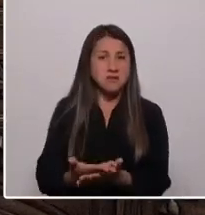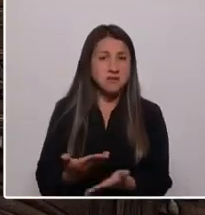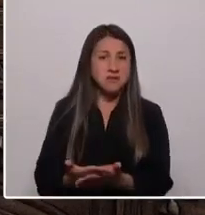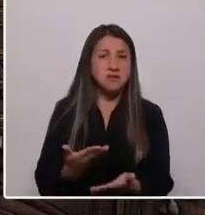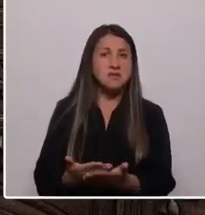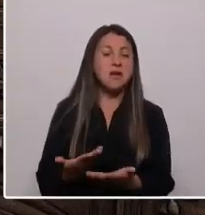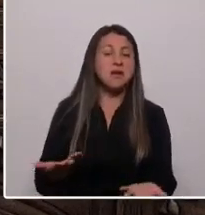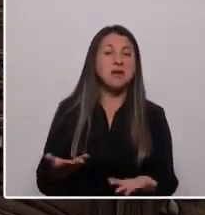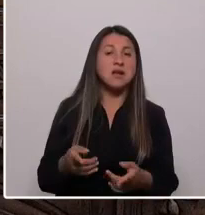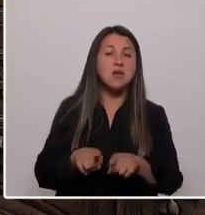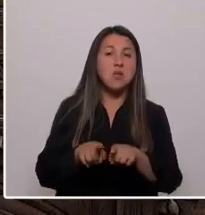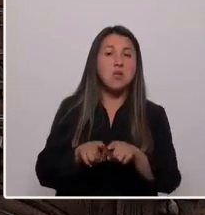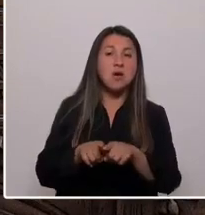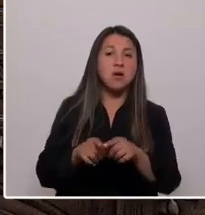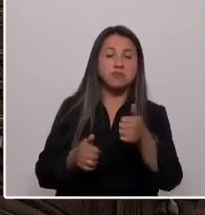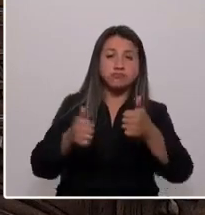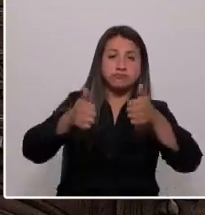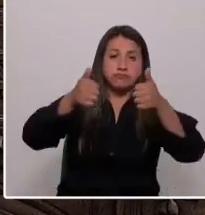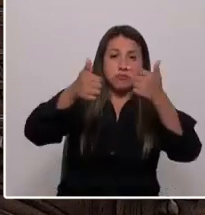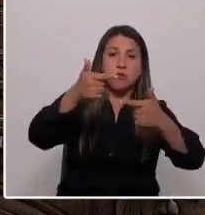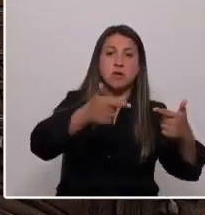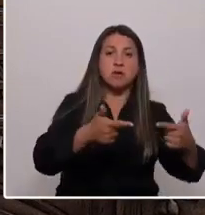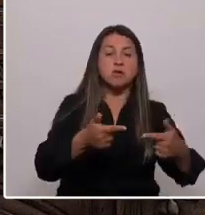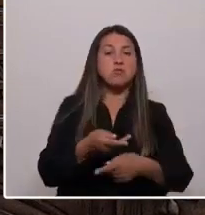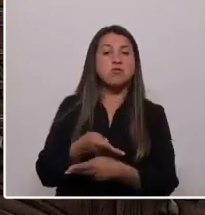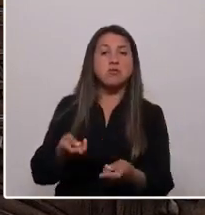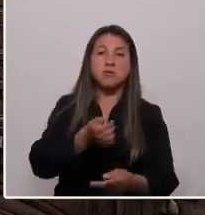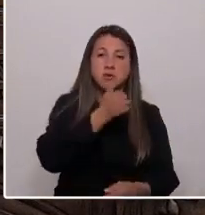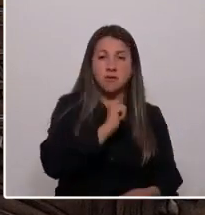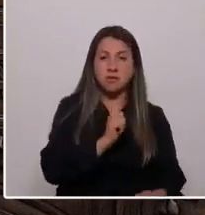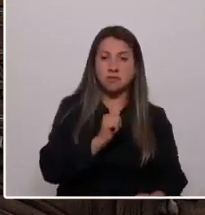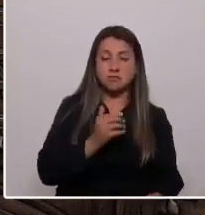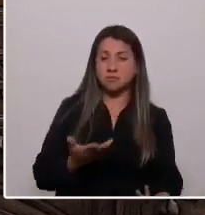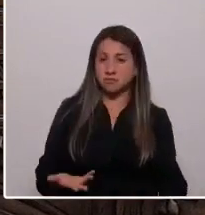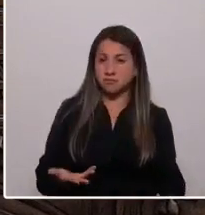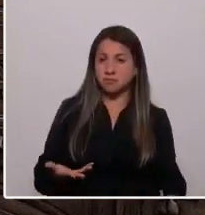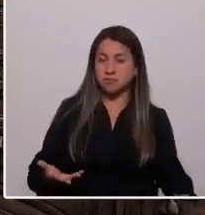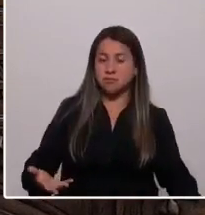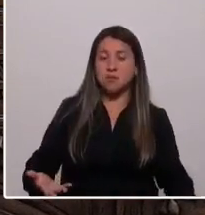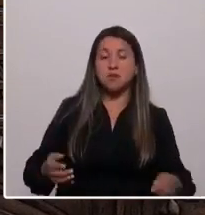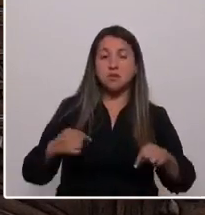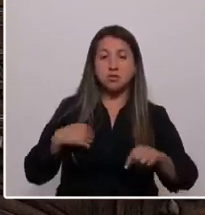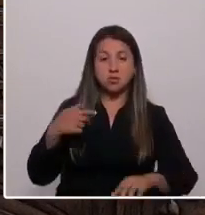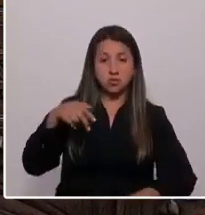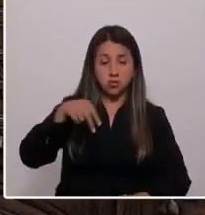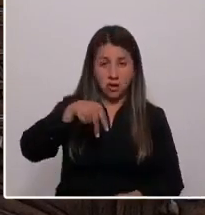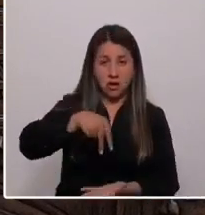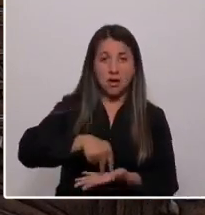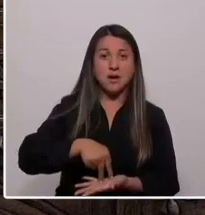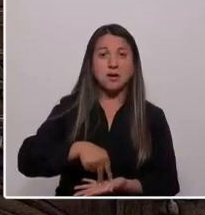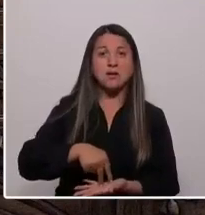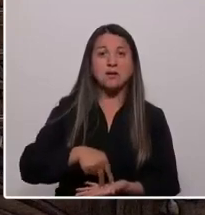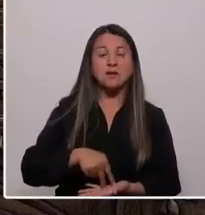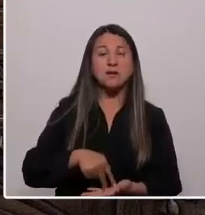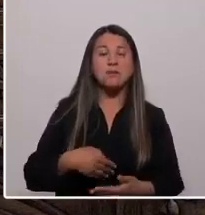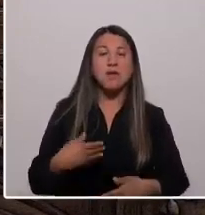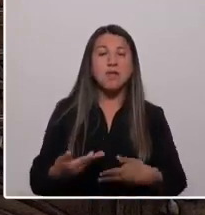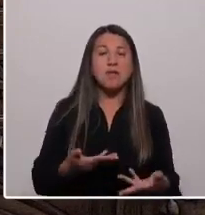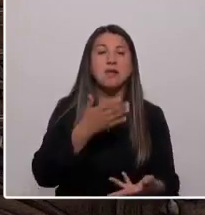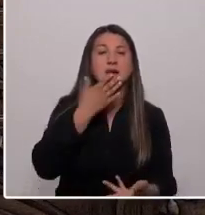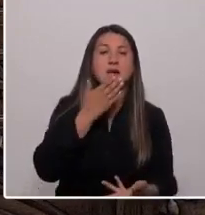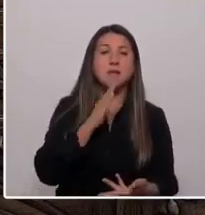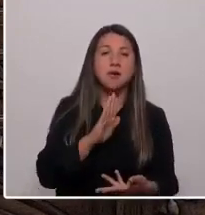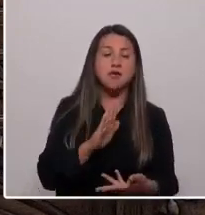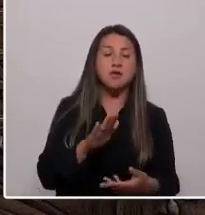y la corrupción pública y privada. Estoy aquí para generar las mejores condiciones de movilidad social,